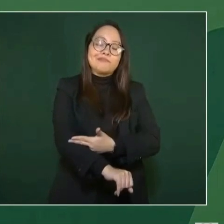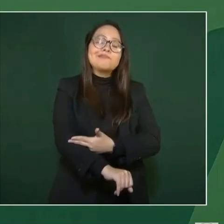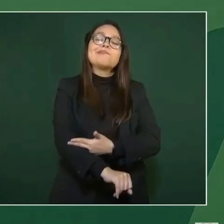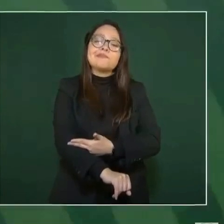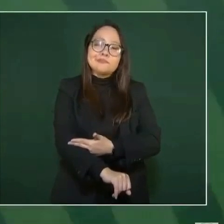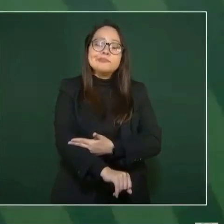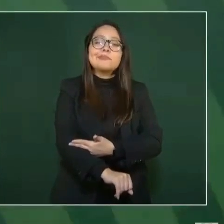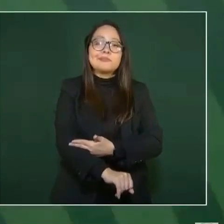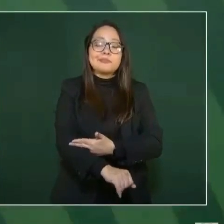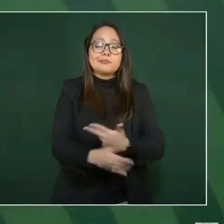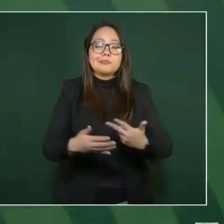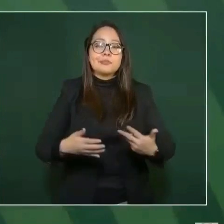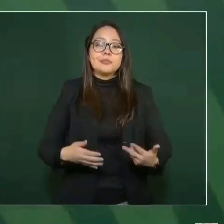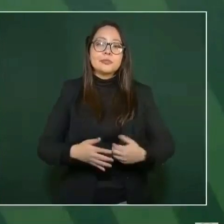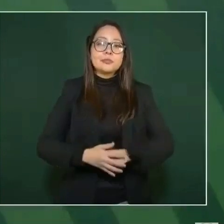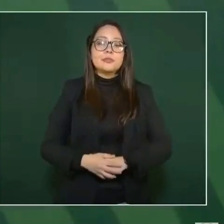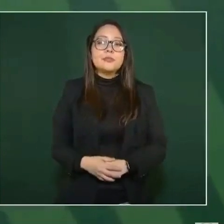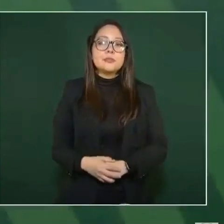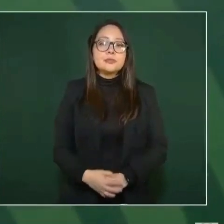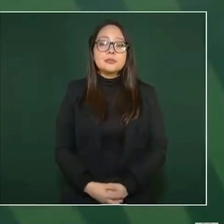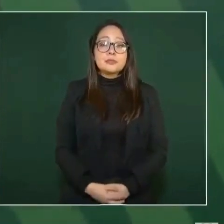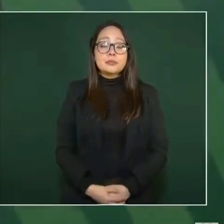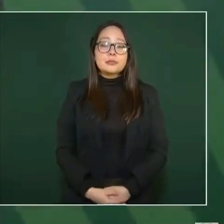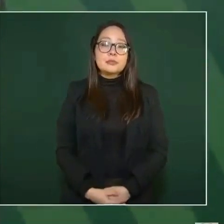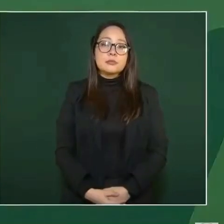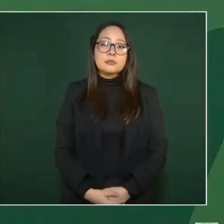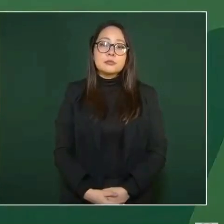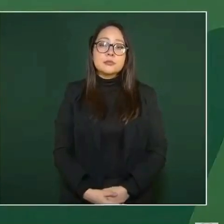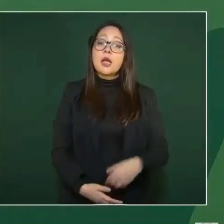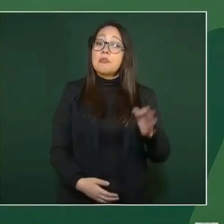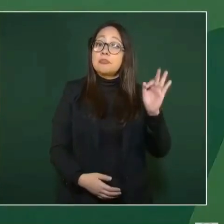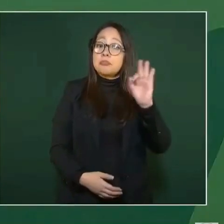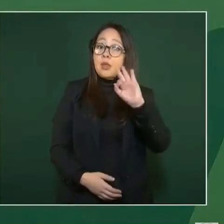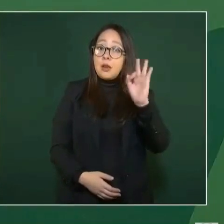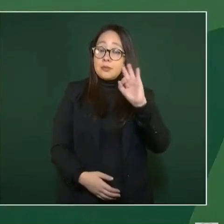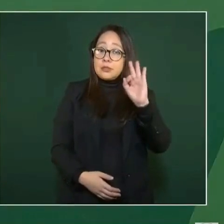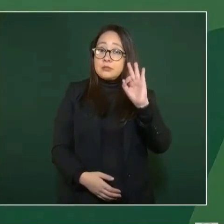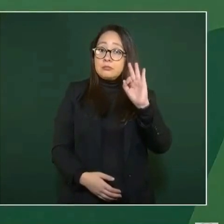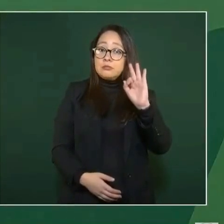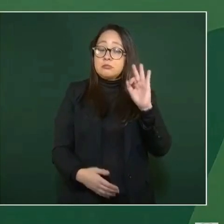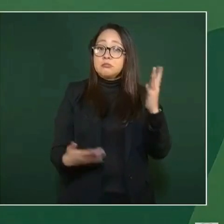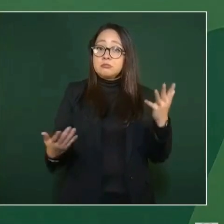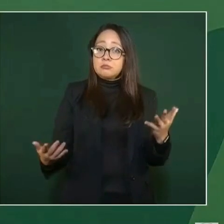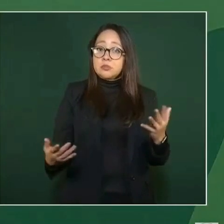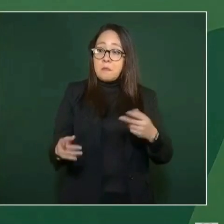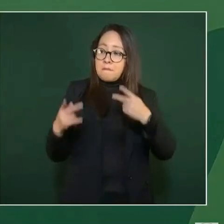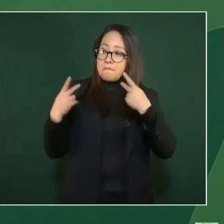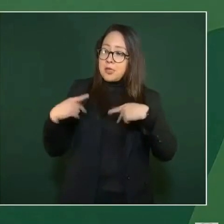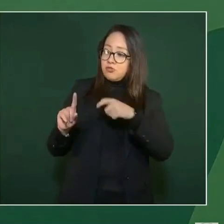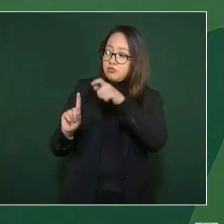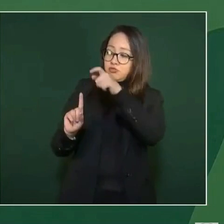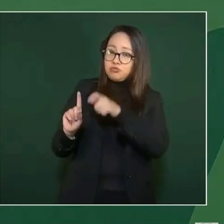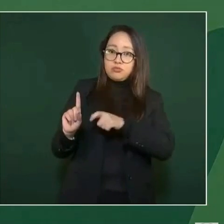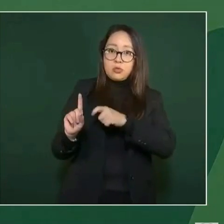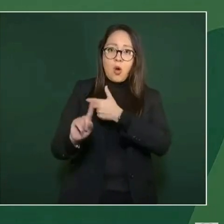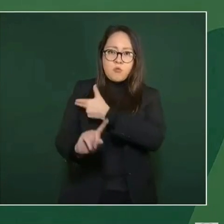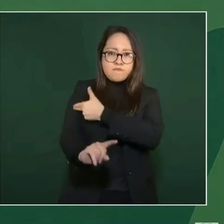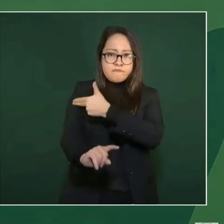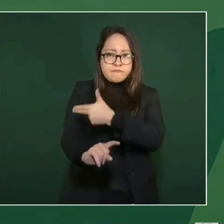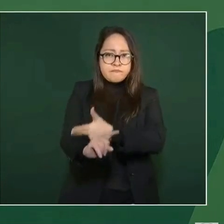Si el gobernador es honrado y no permite la corrupción,